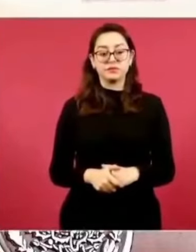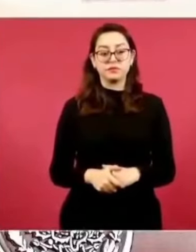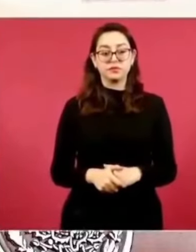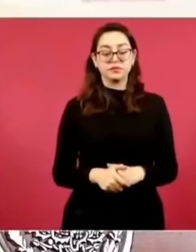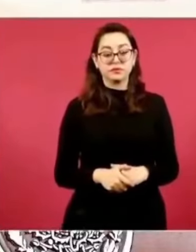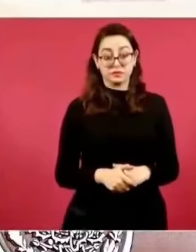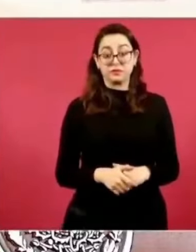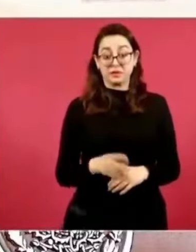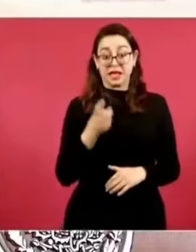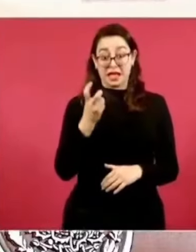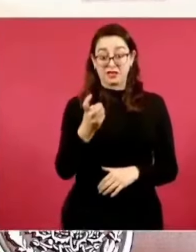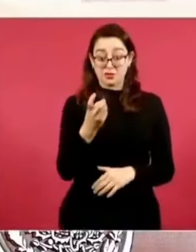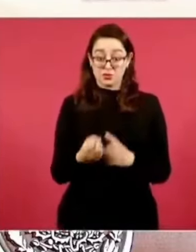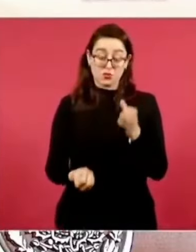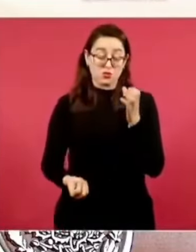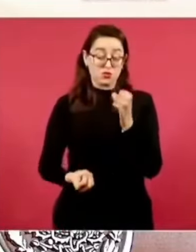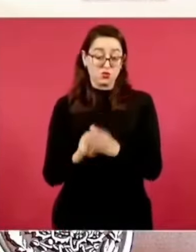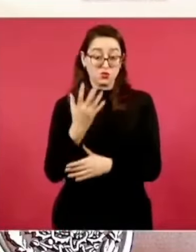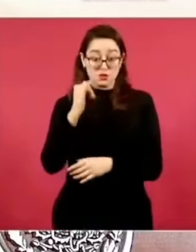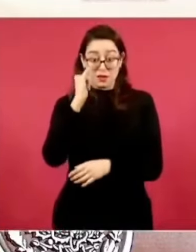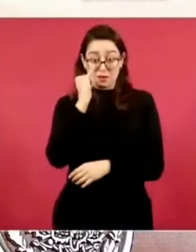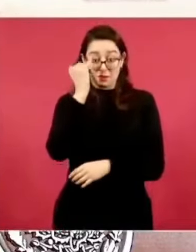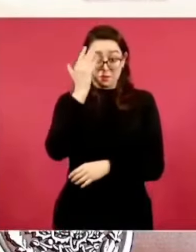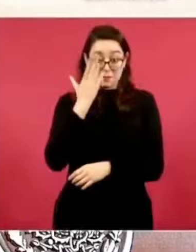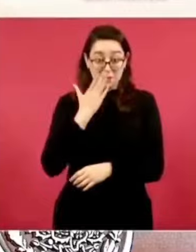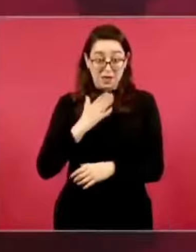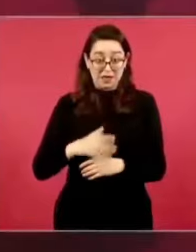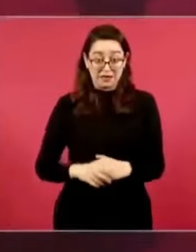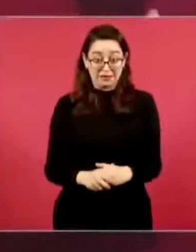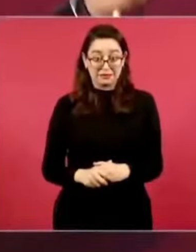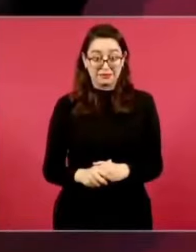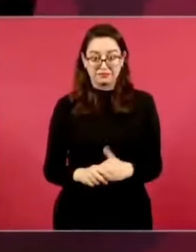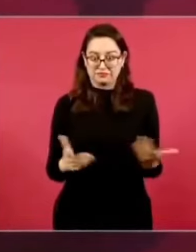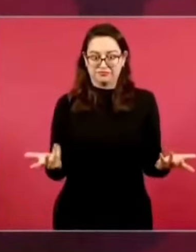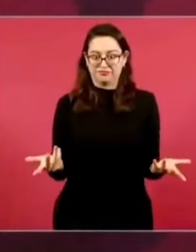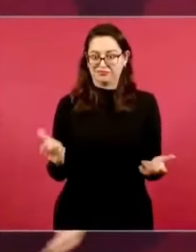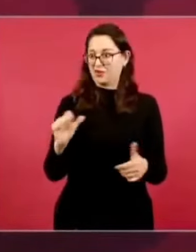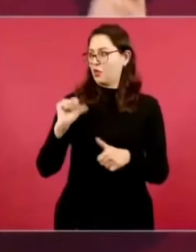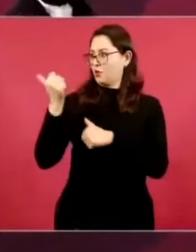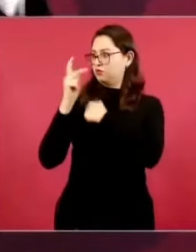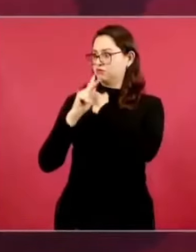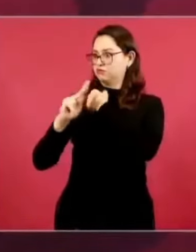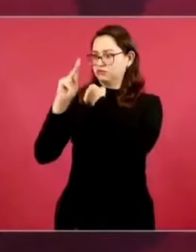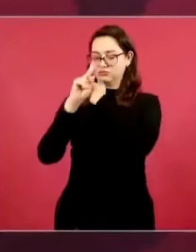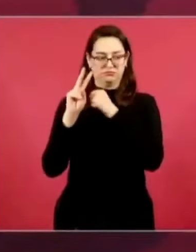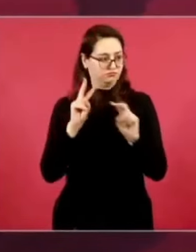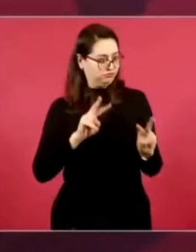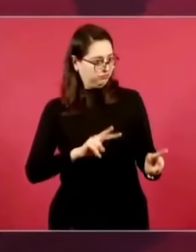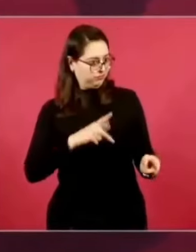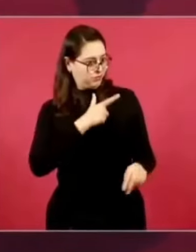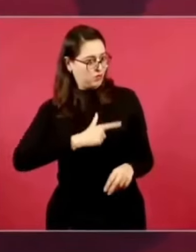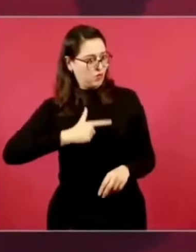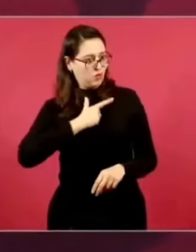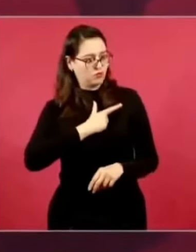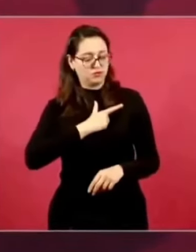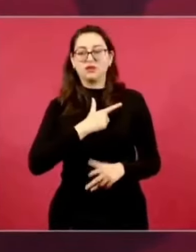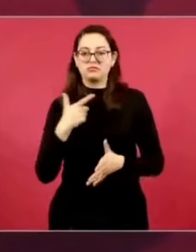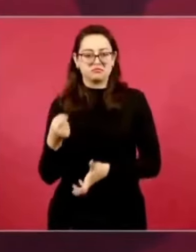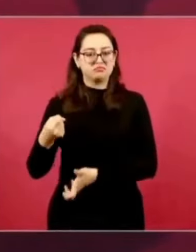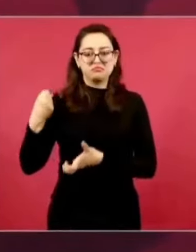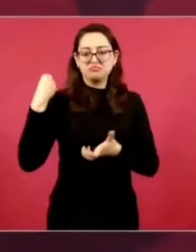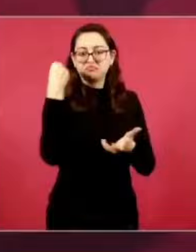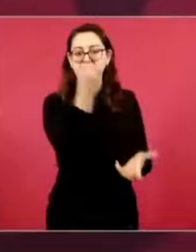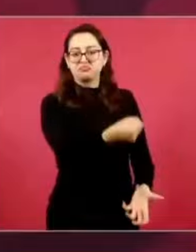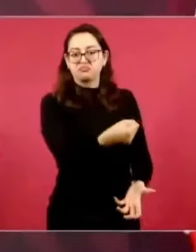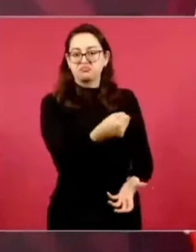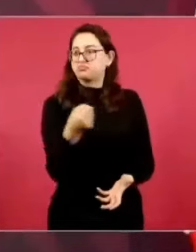Eso es lo que hay, que está llegando muchísimo inversión extranjera, porque